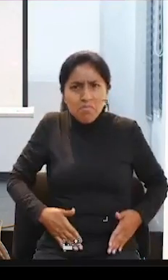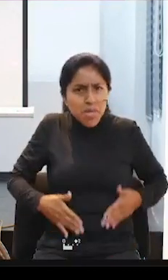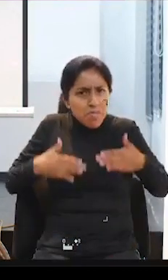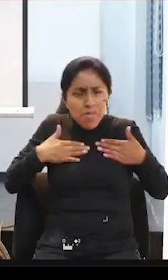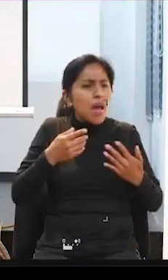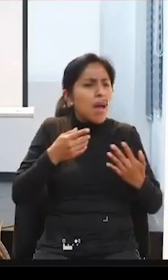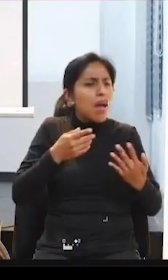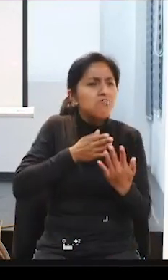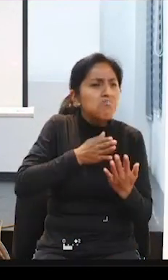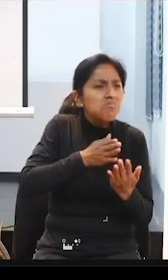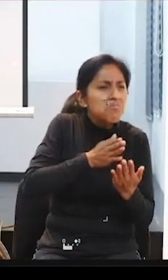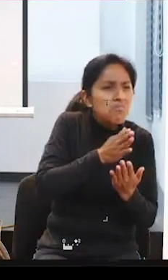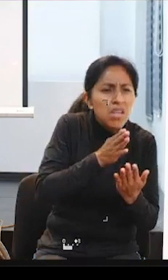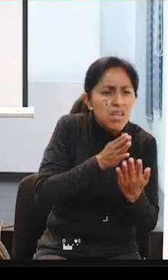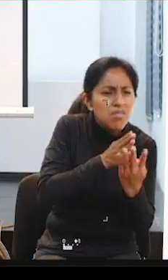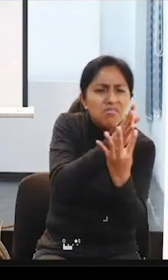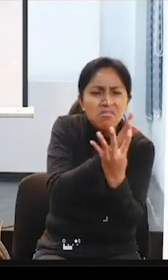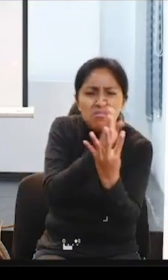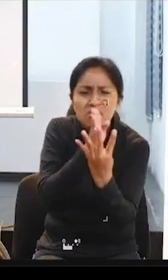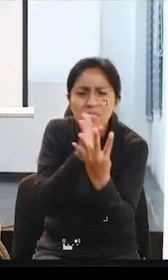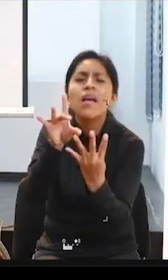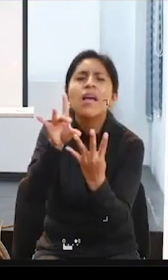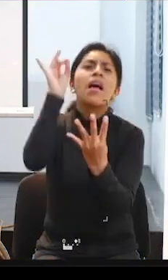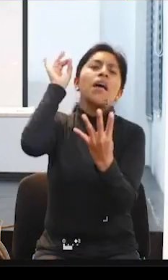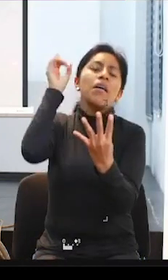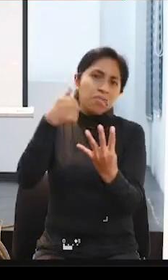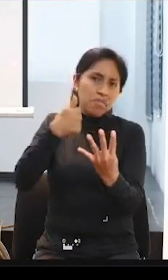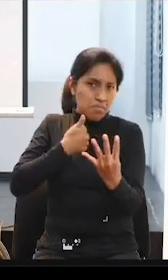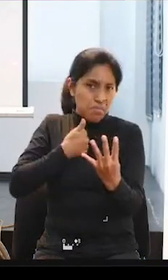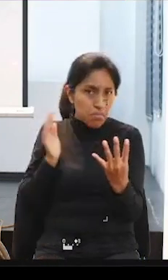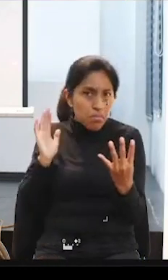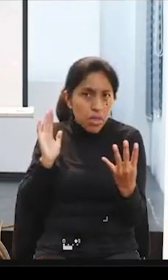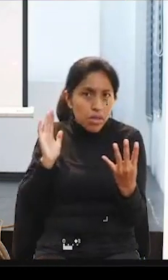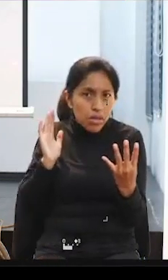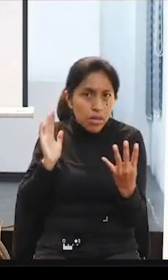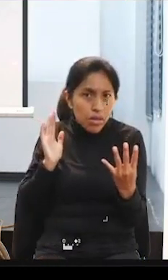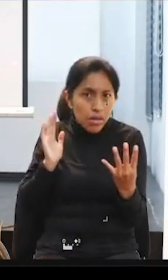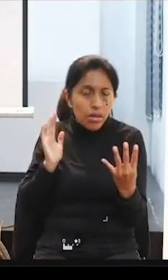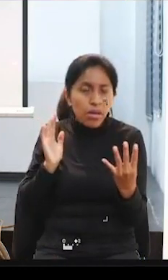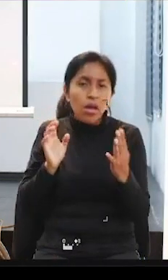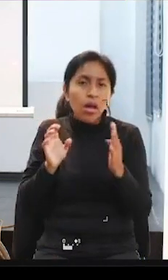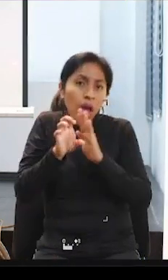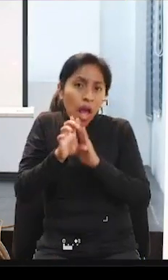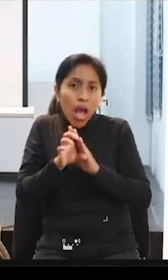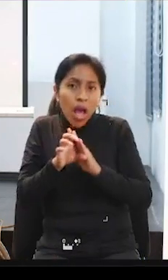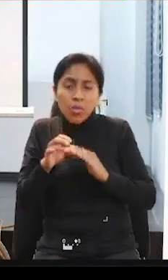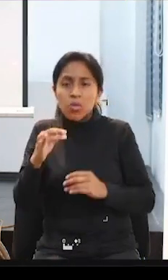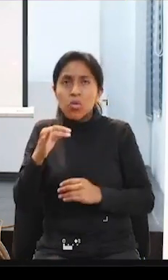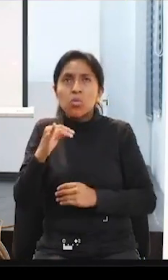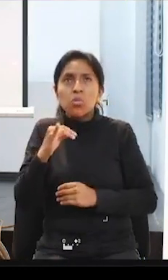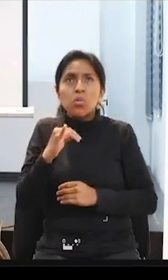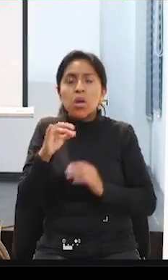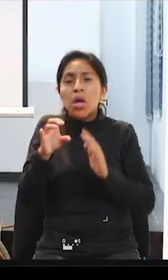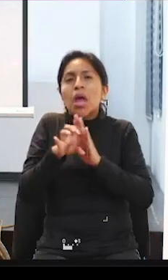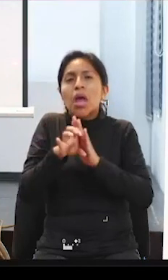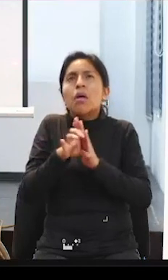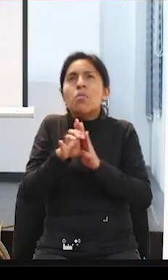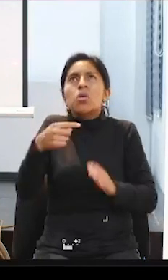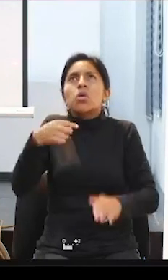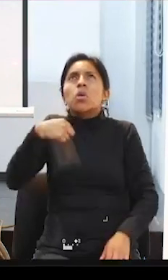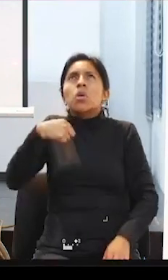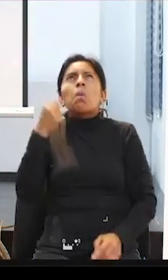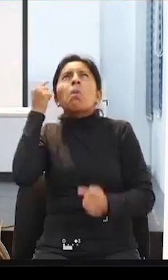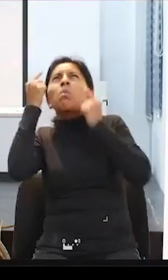es para muchos de nosotras y de nosotros quizás un paso que ni siquiera lo pensamos, lo